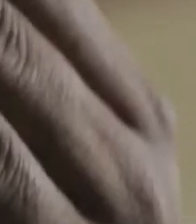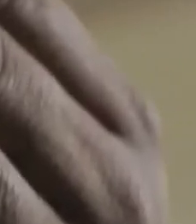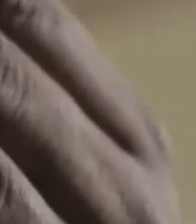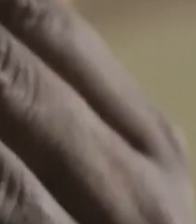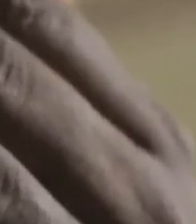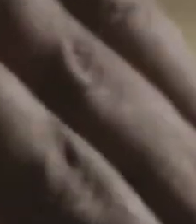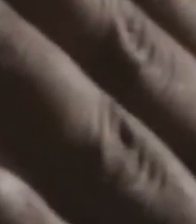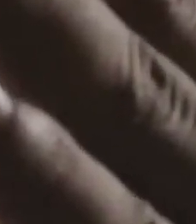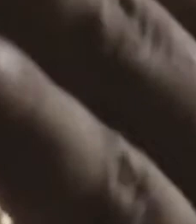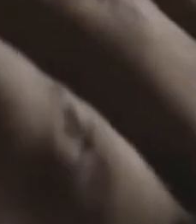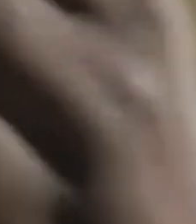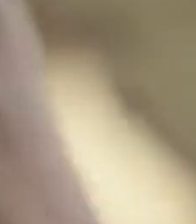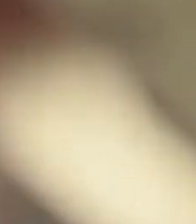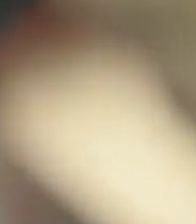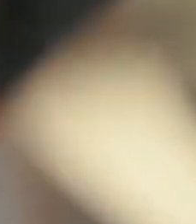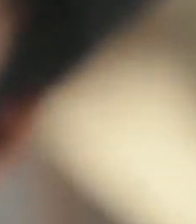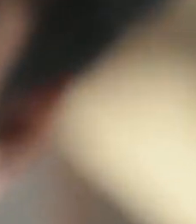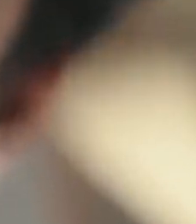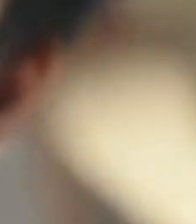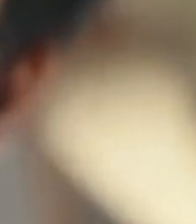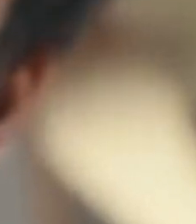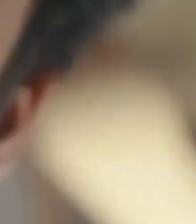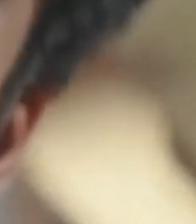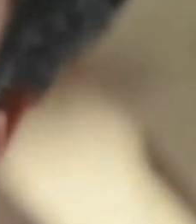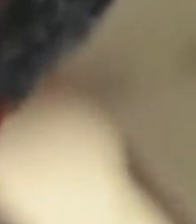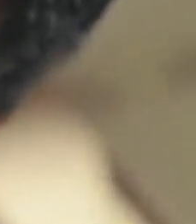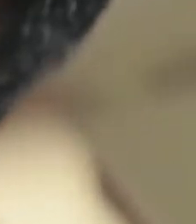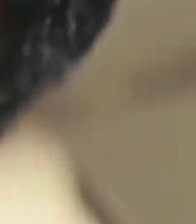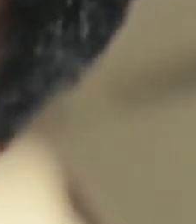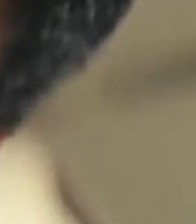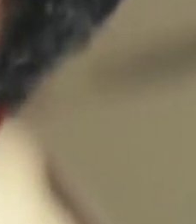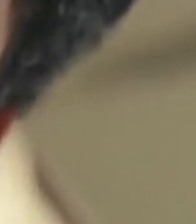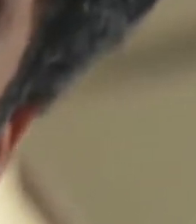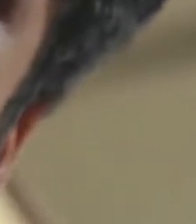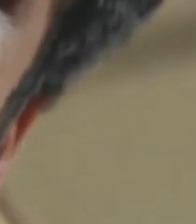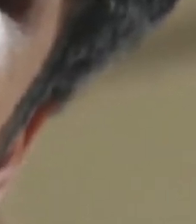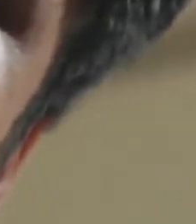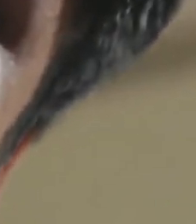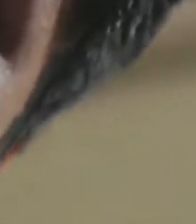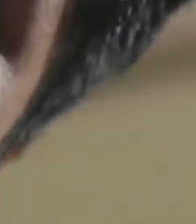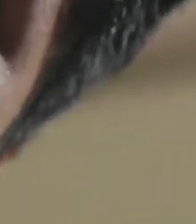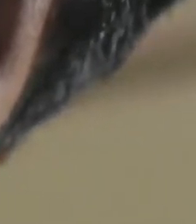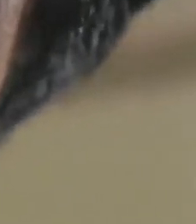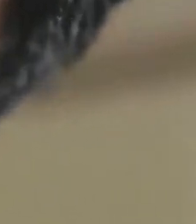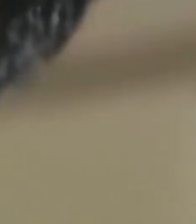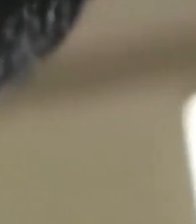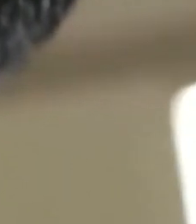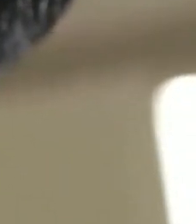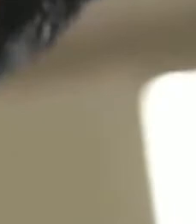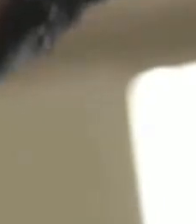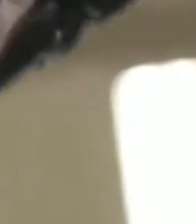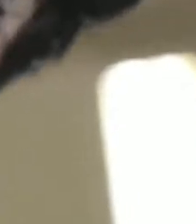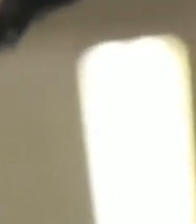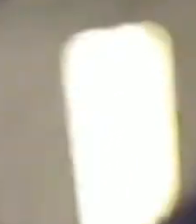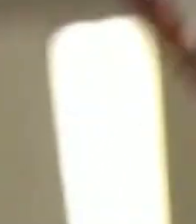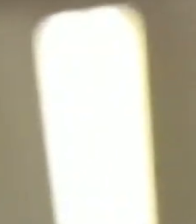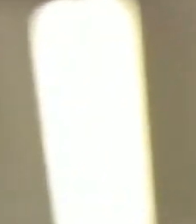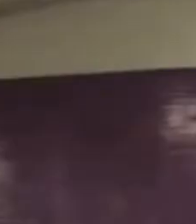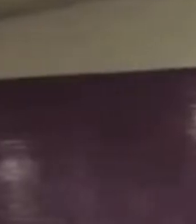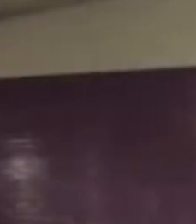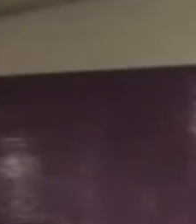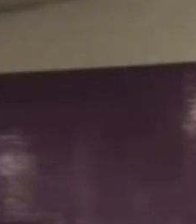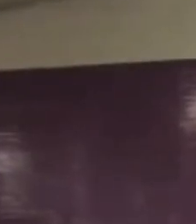Tengo la suerte de ser deportista y poder sustentarme económicamente yo mismo, a diferencia de otras personas con